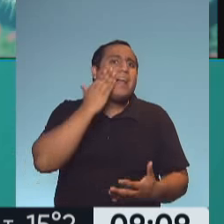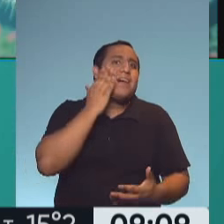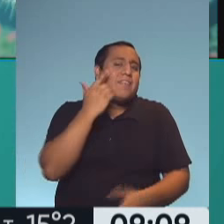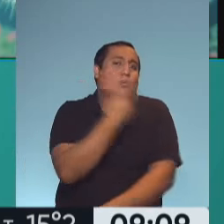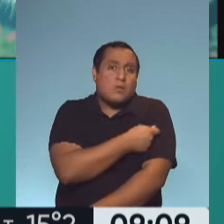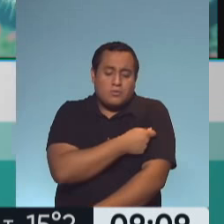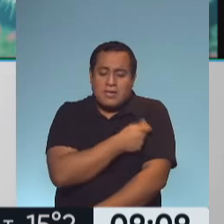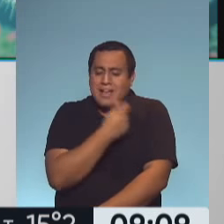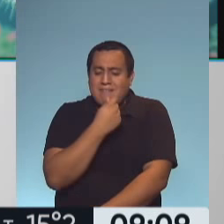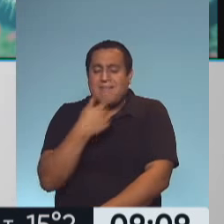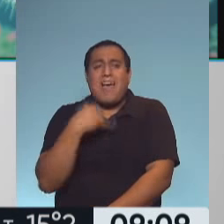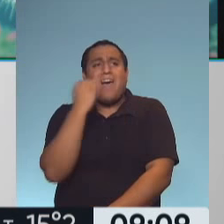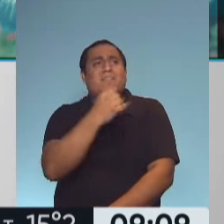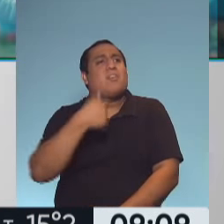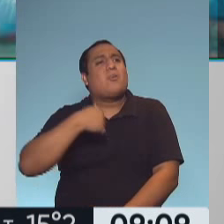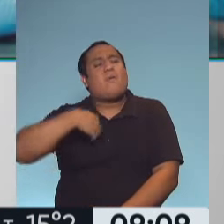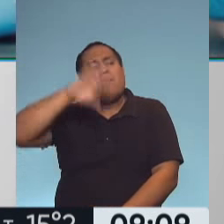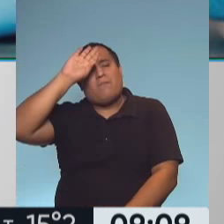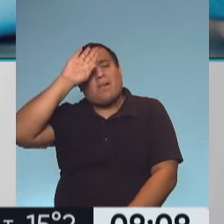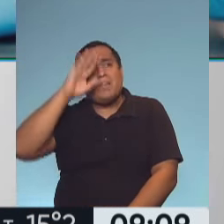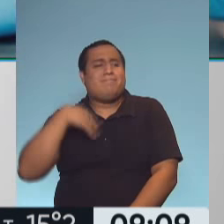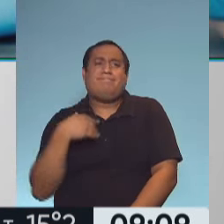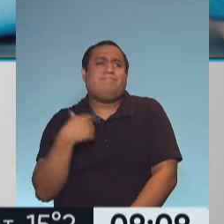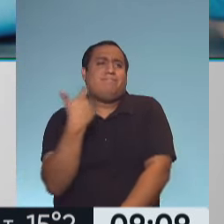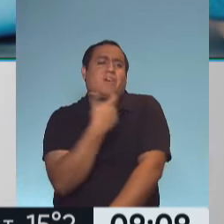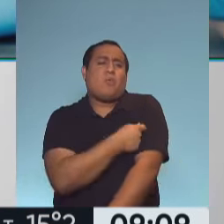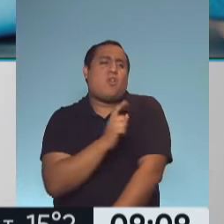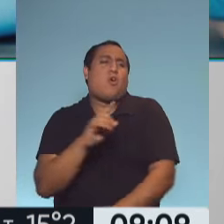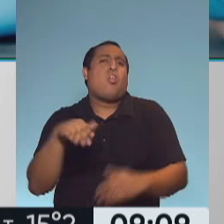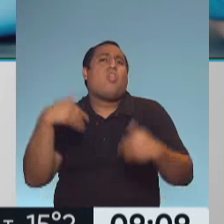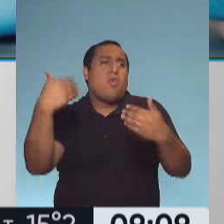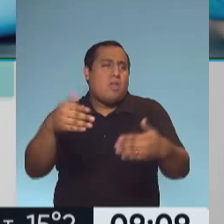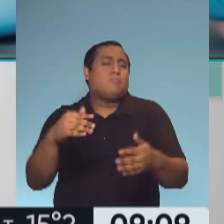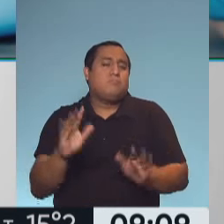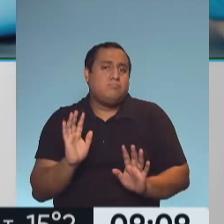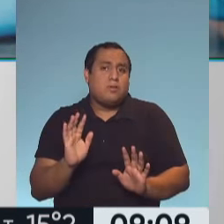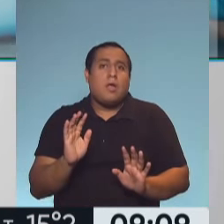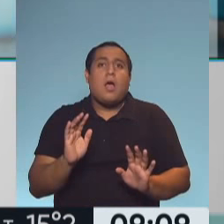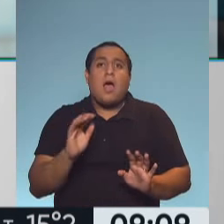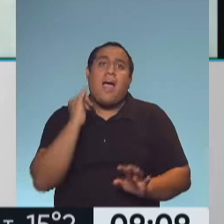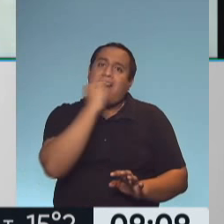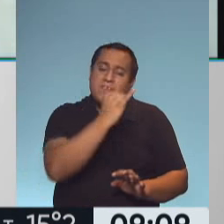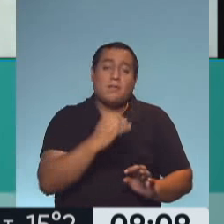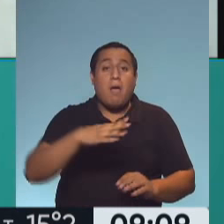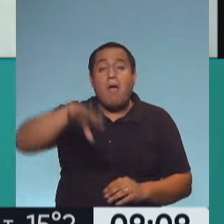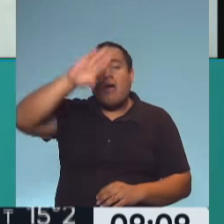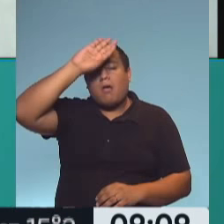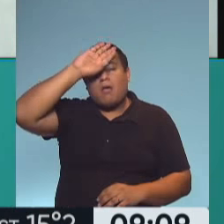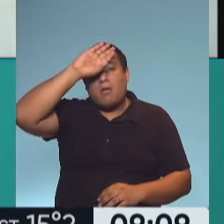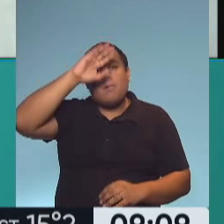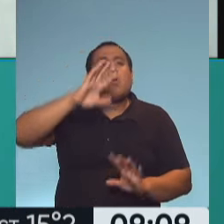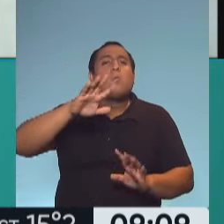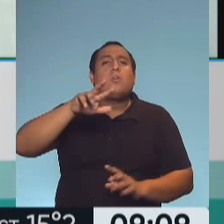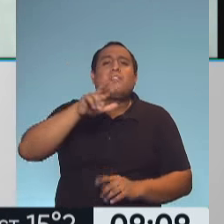avisar que no vaya a vacunarse, que hay que reprogramar esa vacuna porque se levantó con fiebre y fiebre, recordemos, que es más de